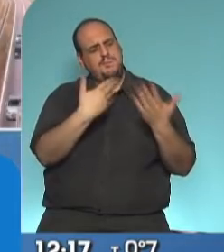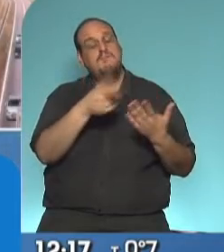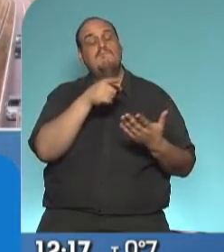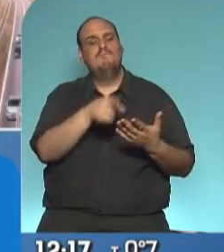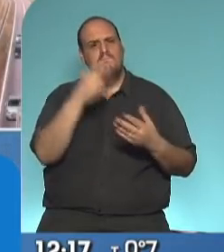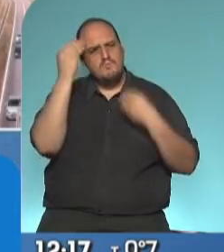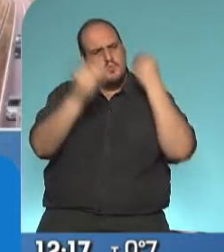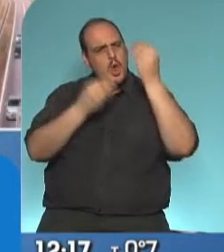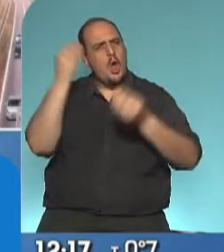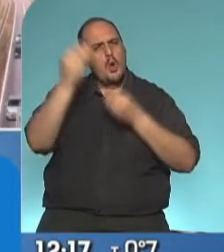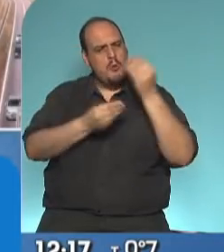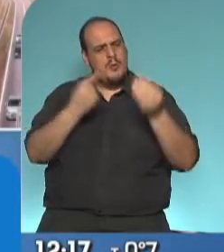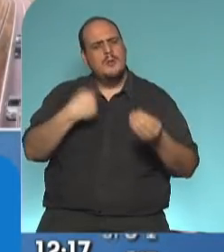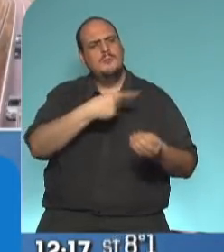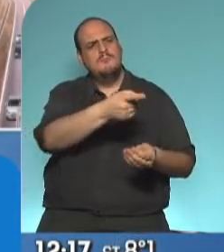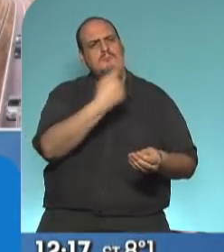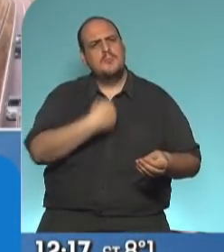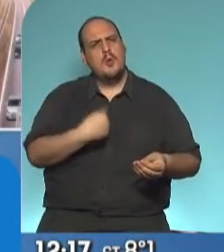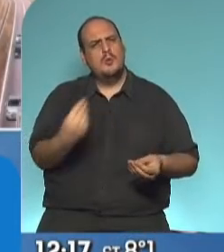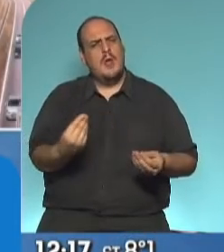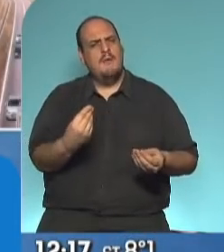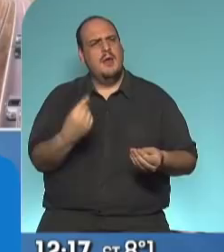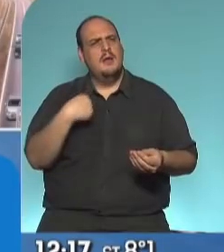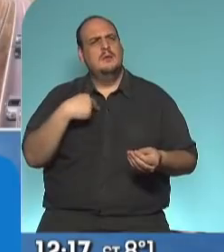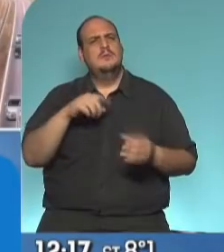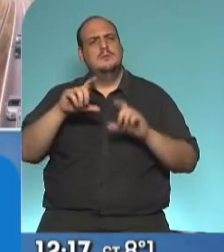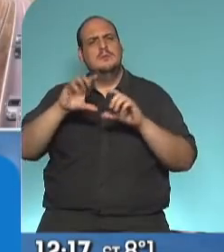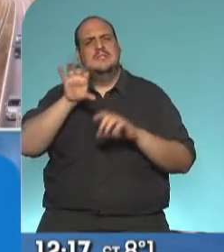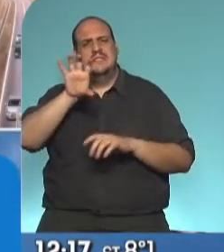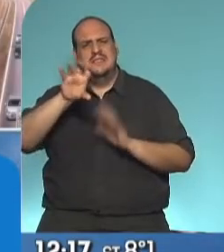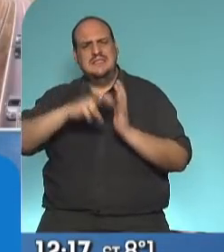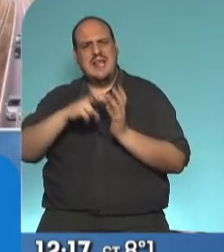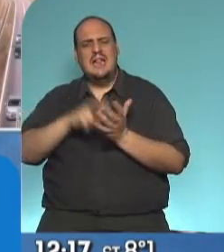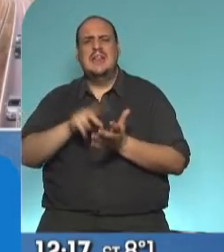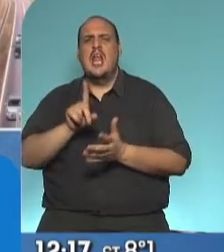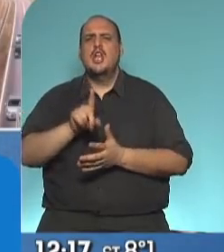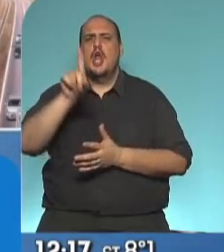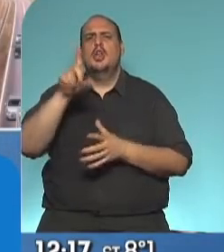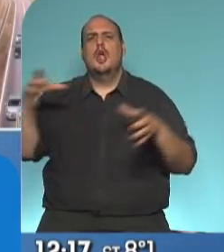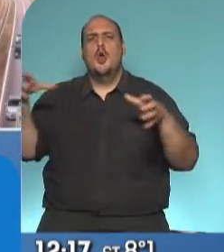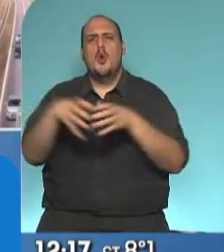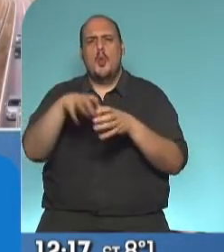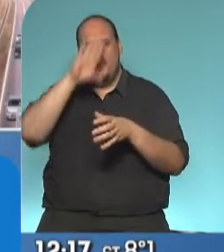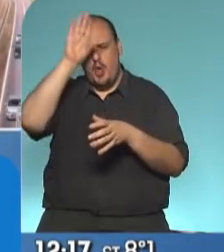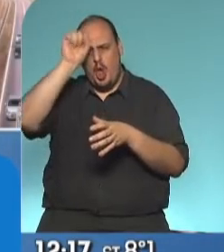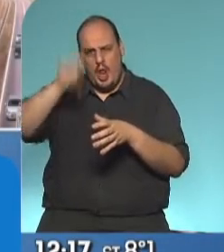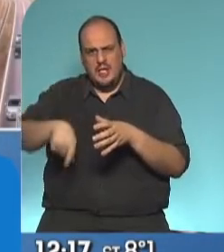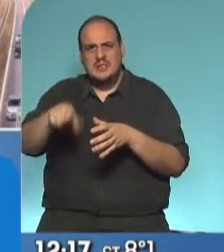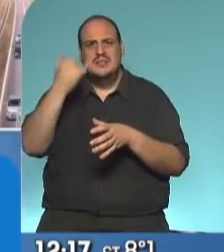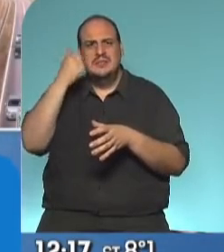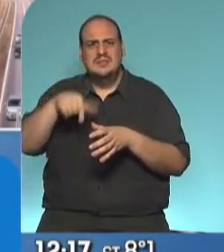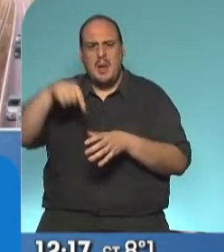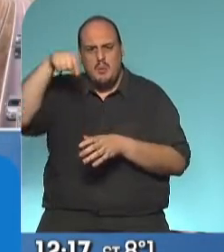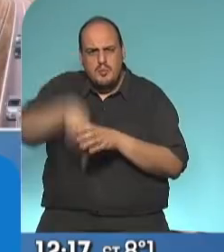muy preocupado, nos preguntaba cómo estaba la situación en el norte con las comunidades originarias, si ya estaban los pozos. Y hoy día me